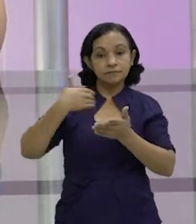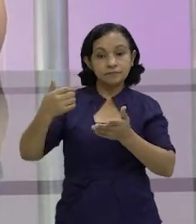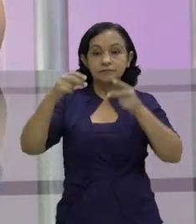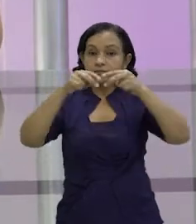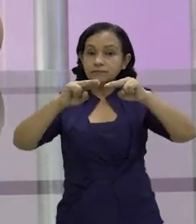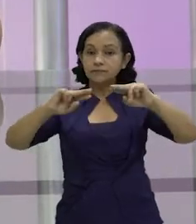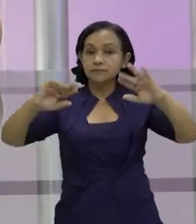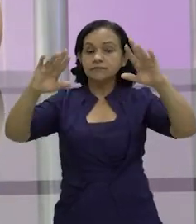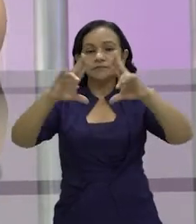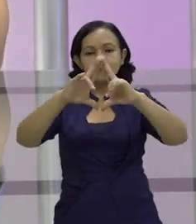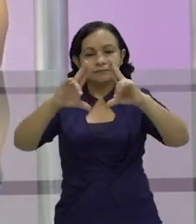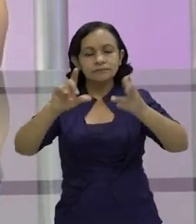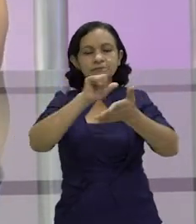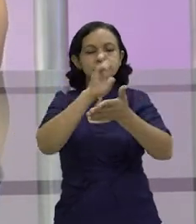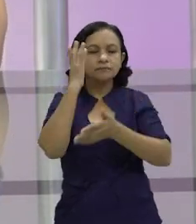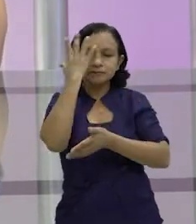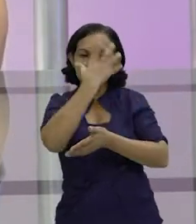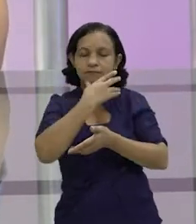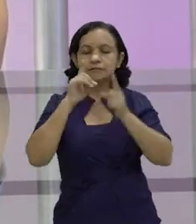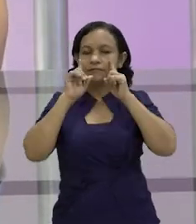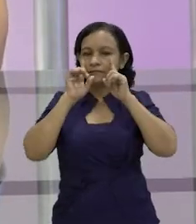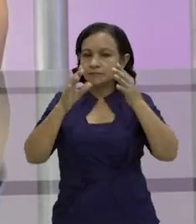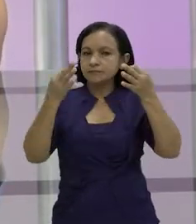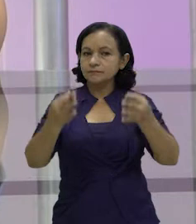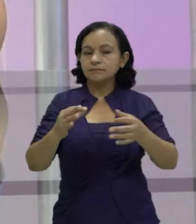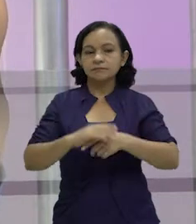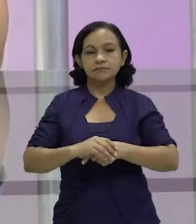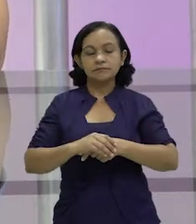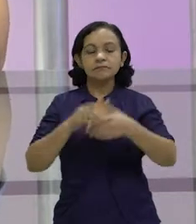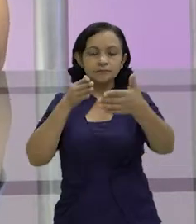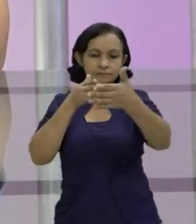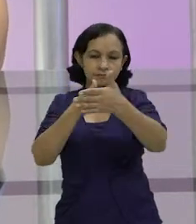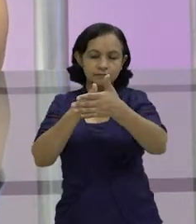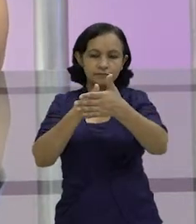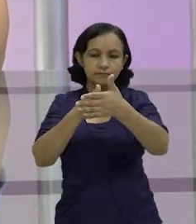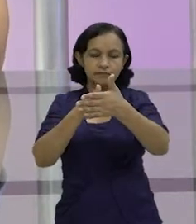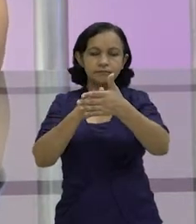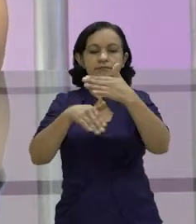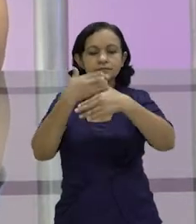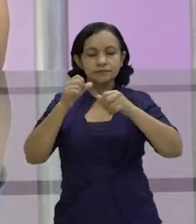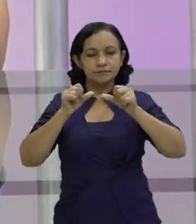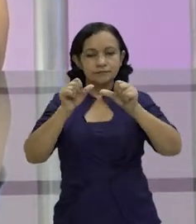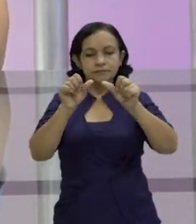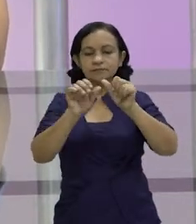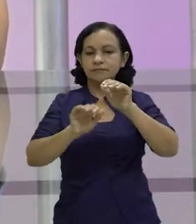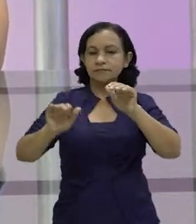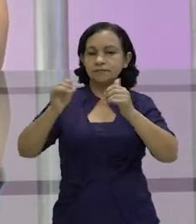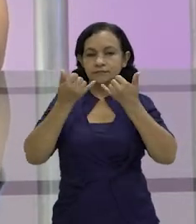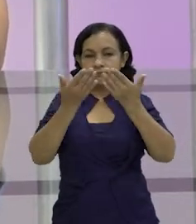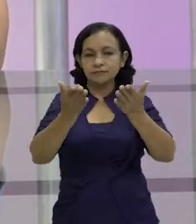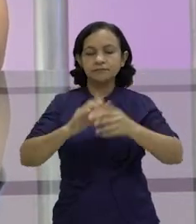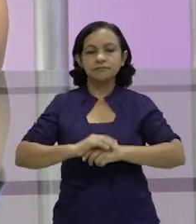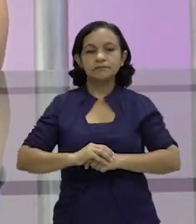mejor entorno y, por supuesto, una Nicaragua más linda y segura. Por nuestra parte, vamos a una pausa comercial, pero enseguida regresamos con